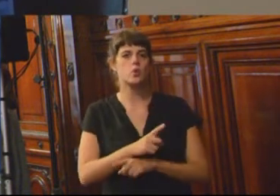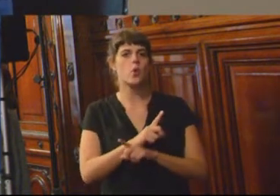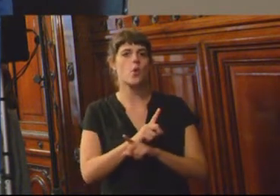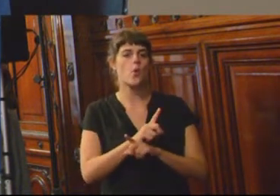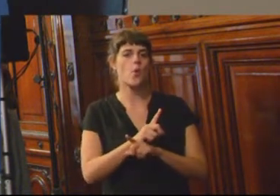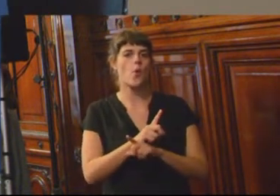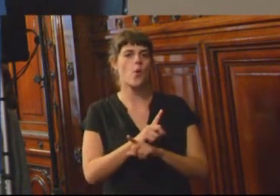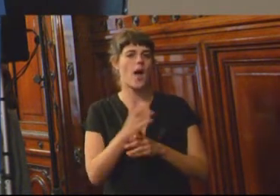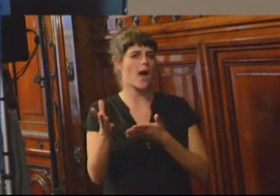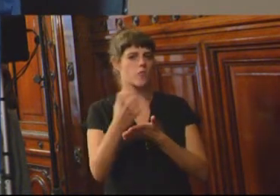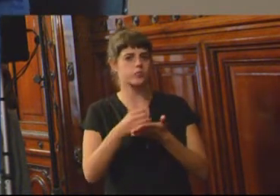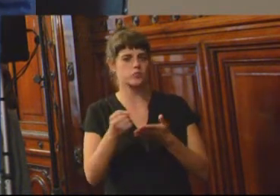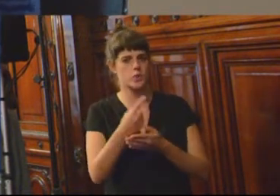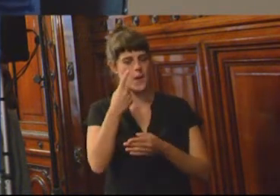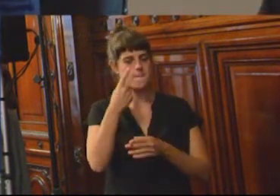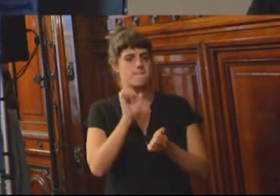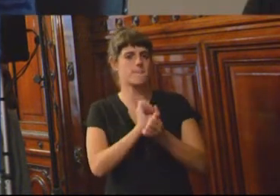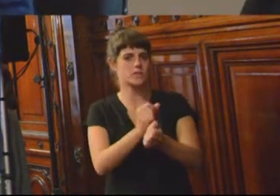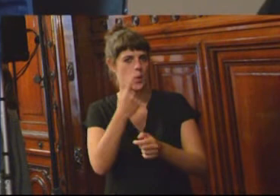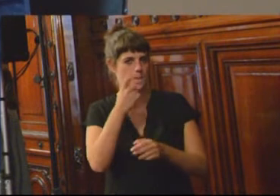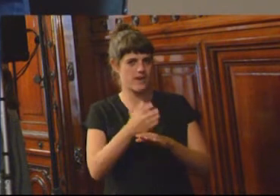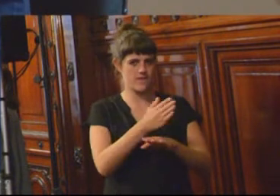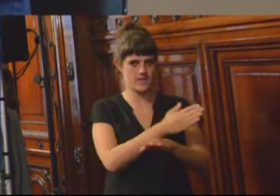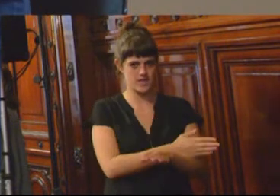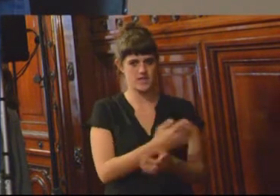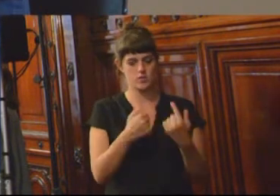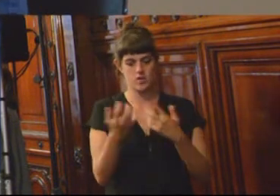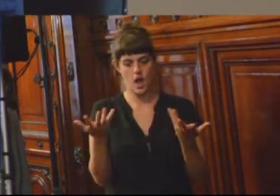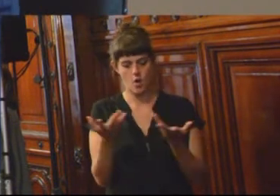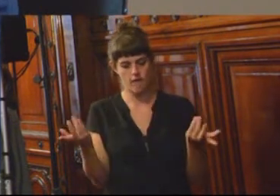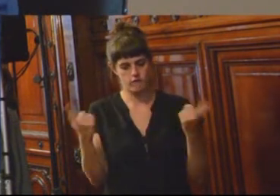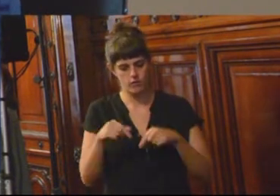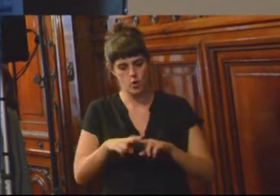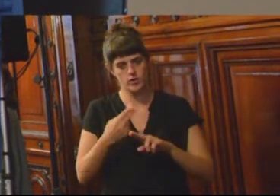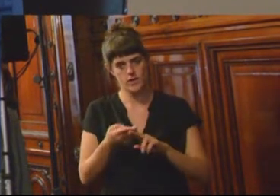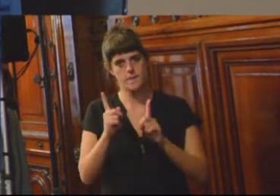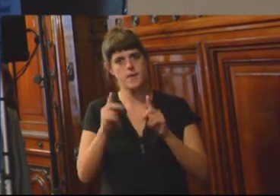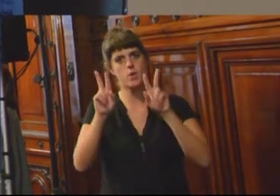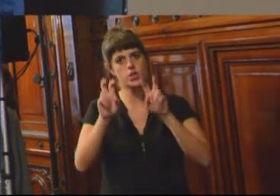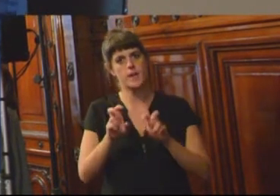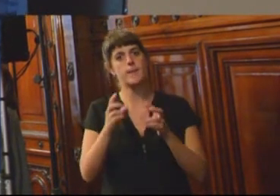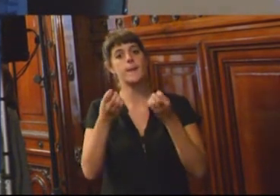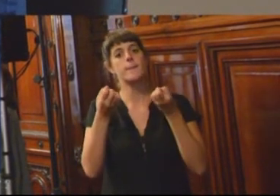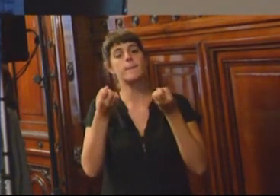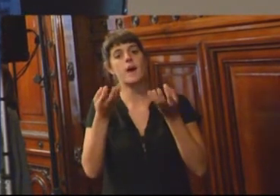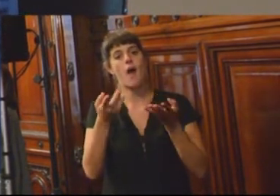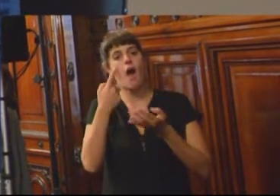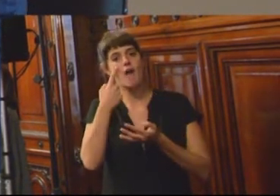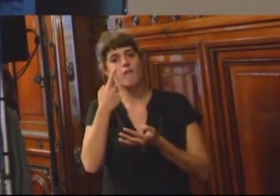preventiva hace cuatro años. Entonces, retomamos el tema para medir, para ver hasta dónde ha habido